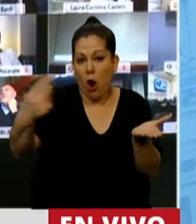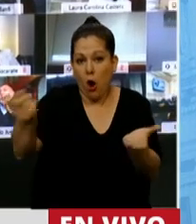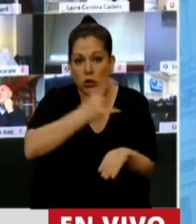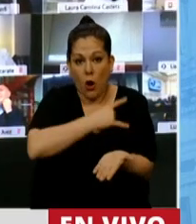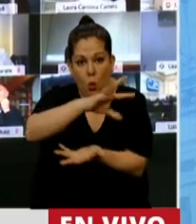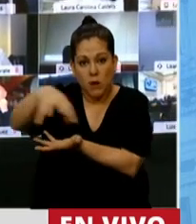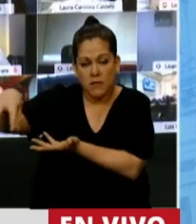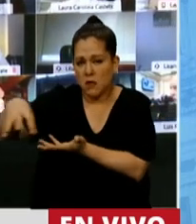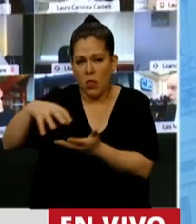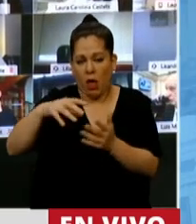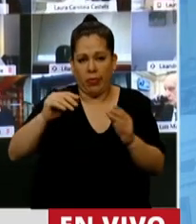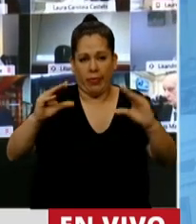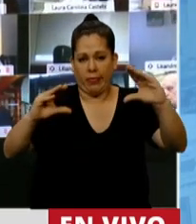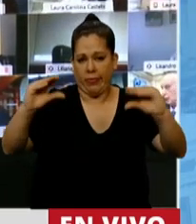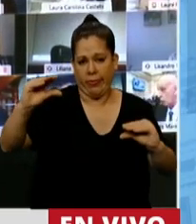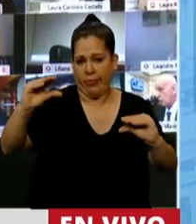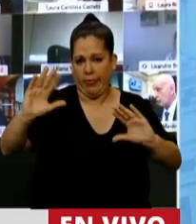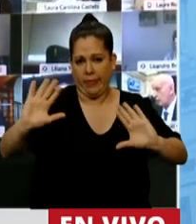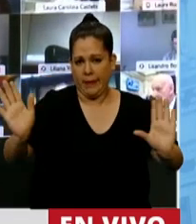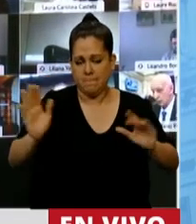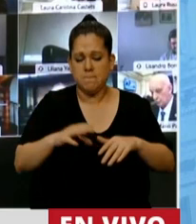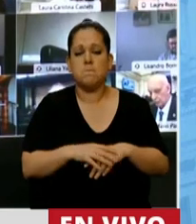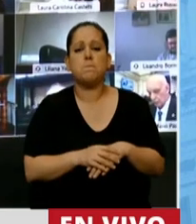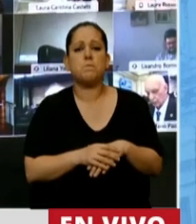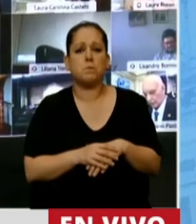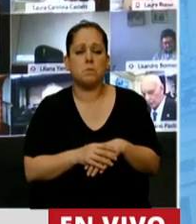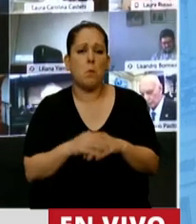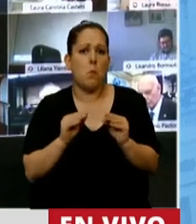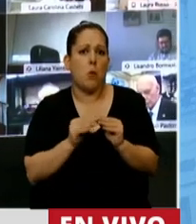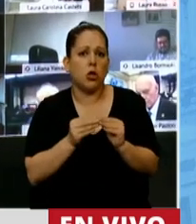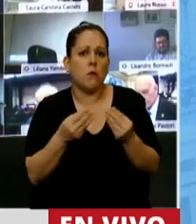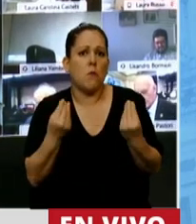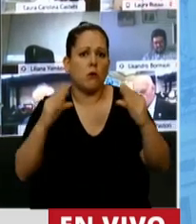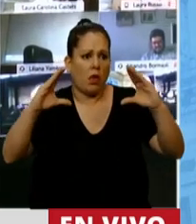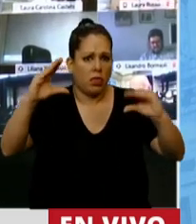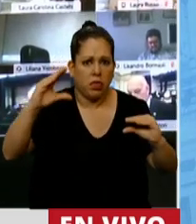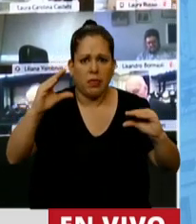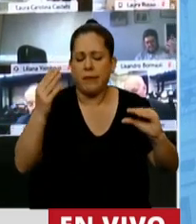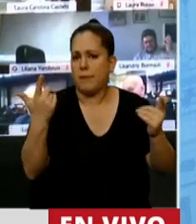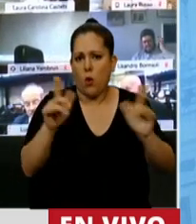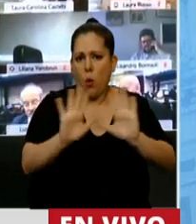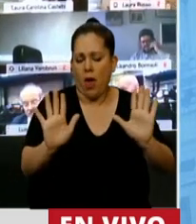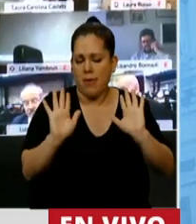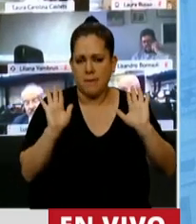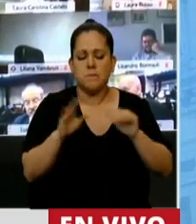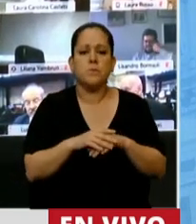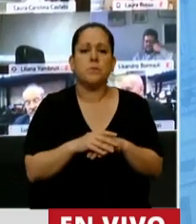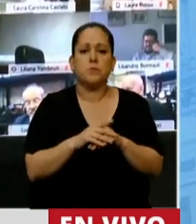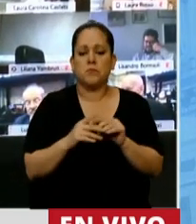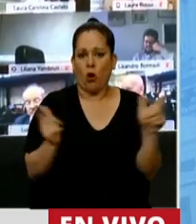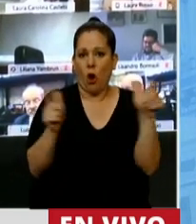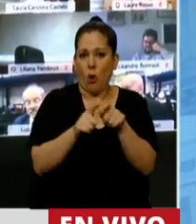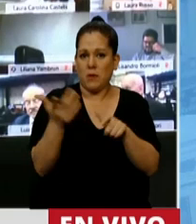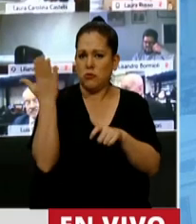sentido ni de lógica respecto a las demás. Me refiero también a lo que se debatió en comisión